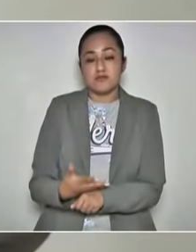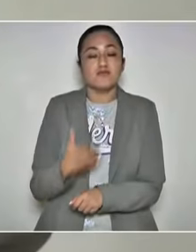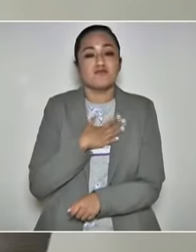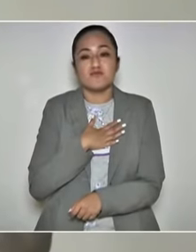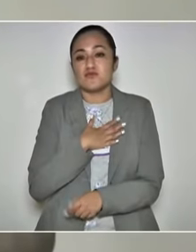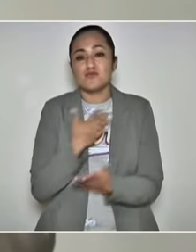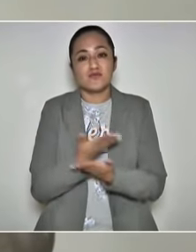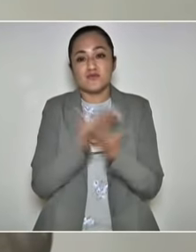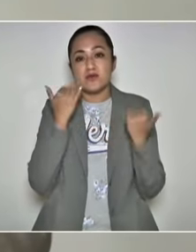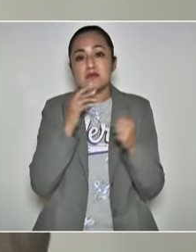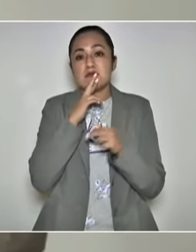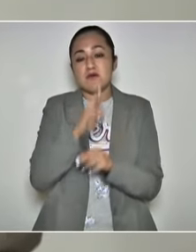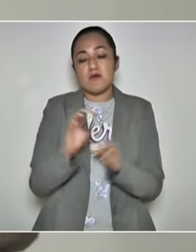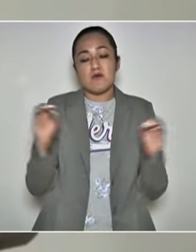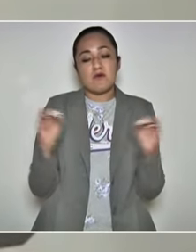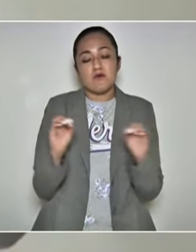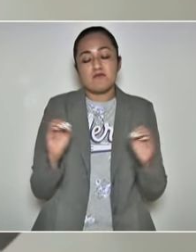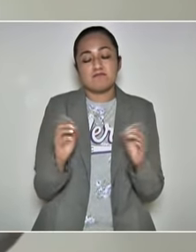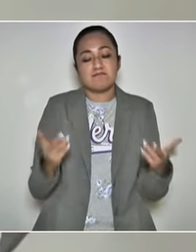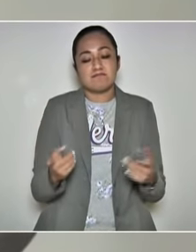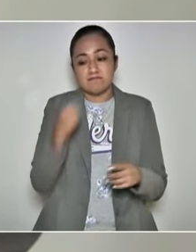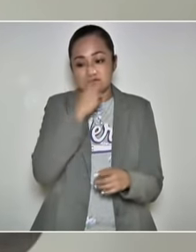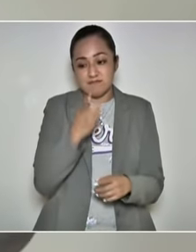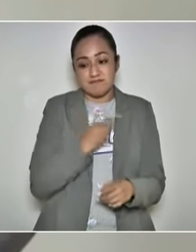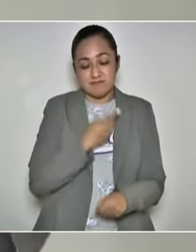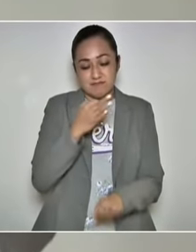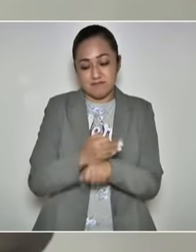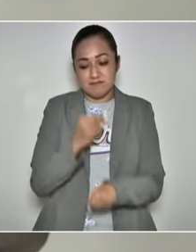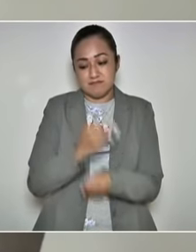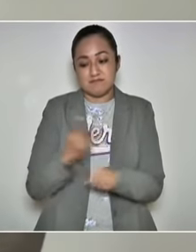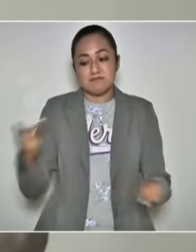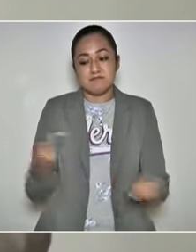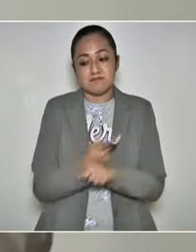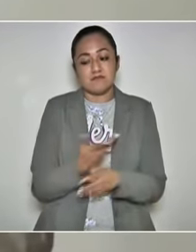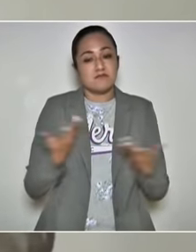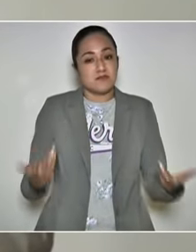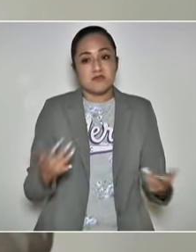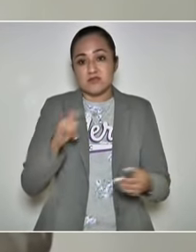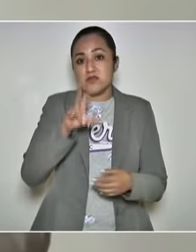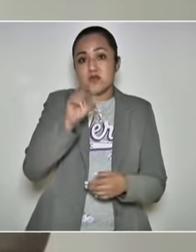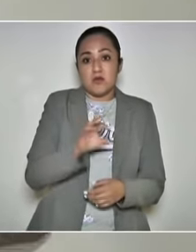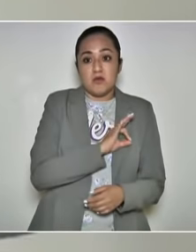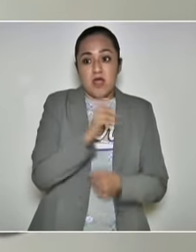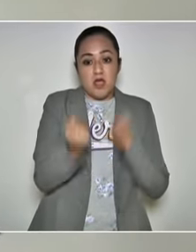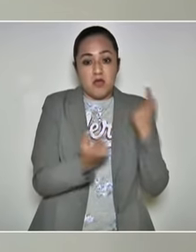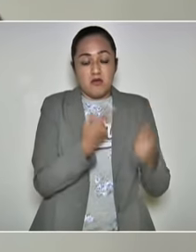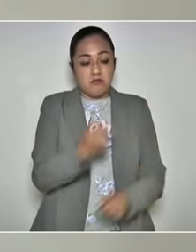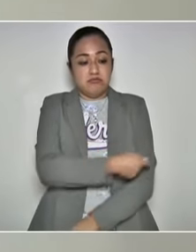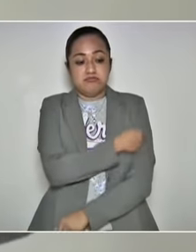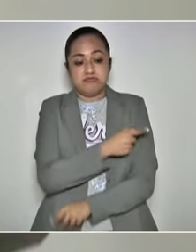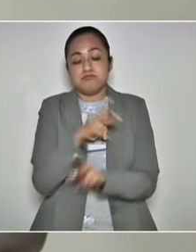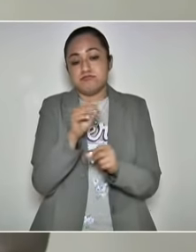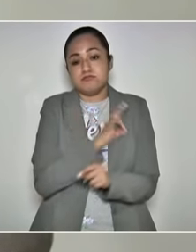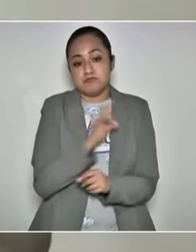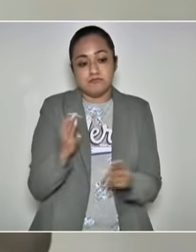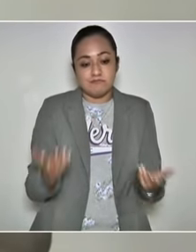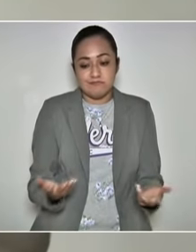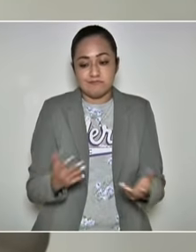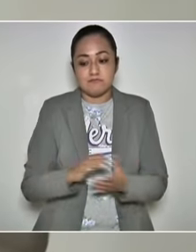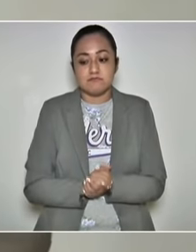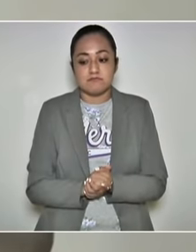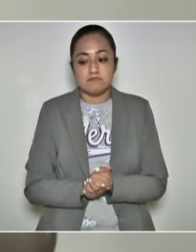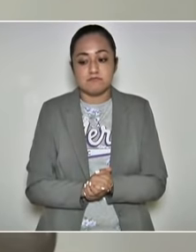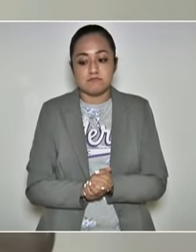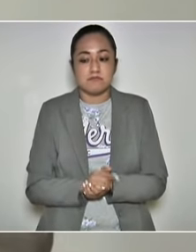tengo el reporte de lo que pasó, por lo que no se pudieron poner en la lista